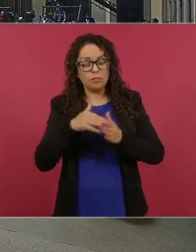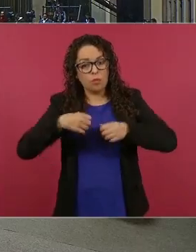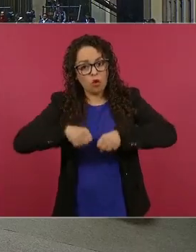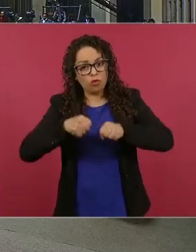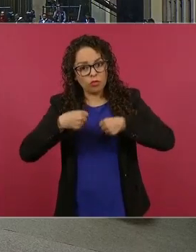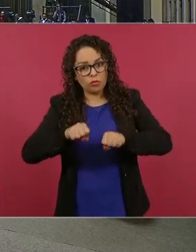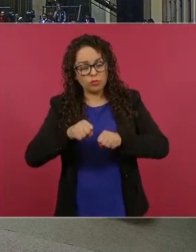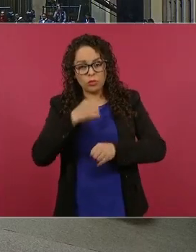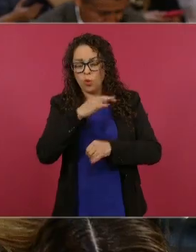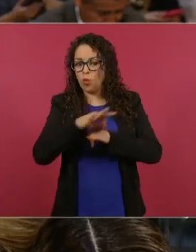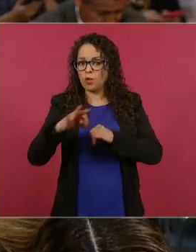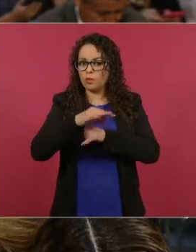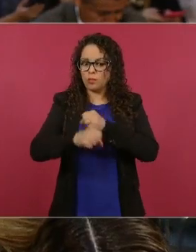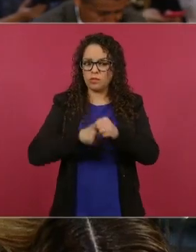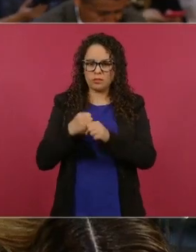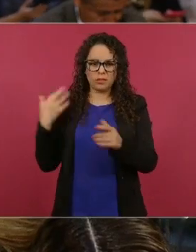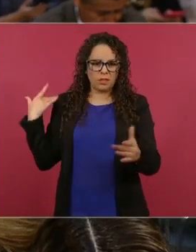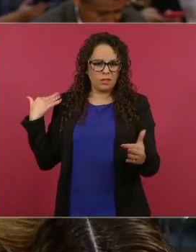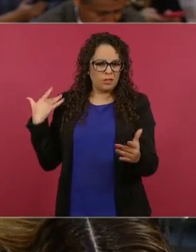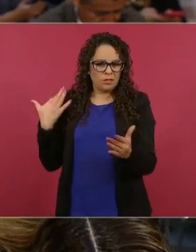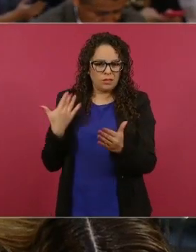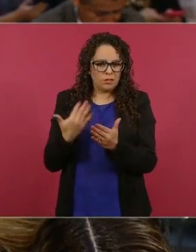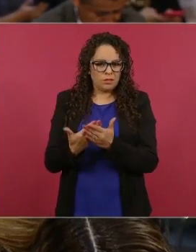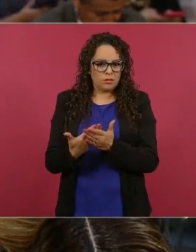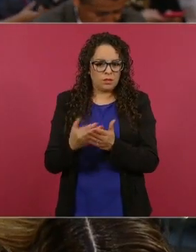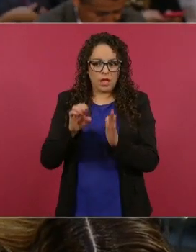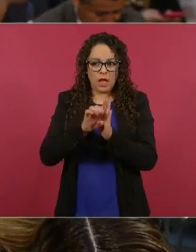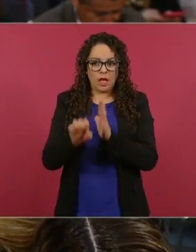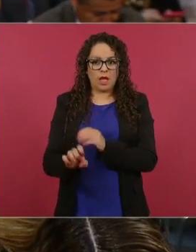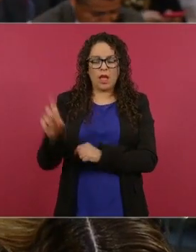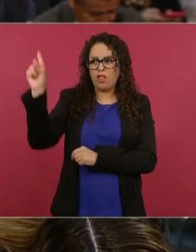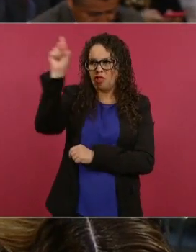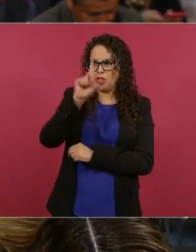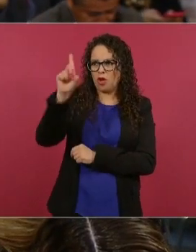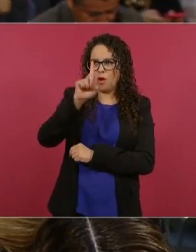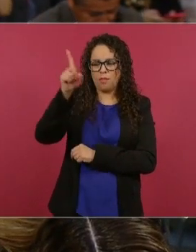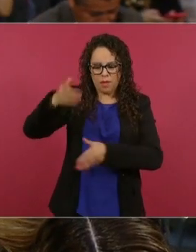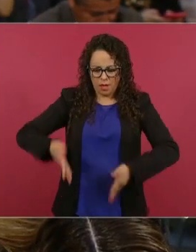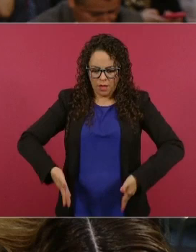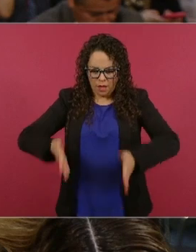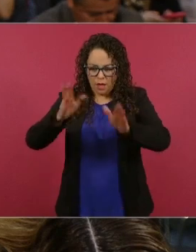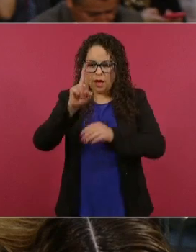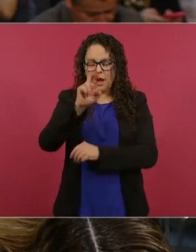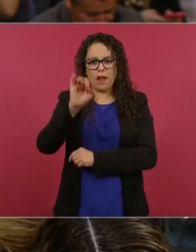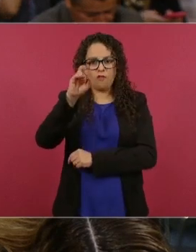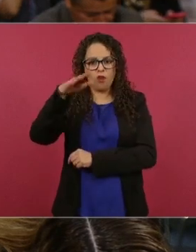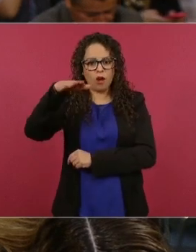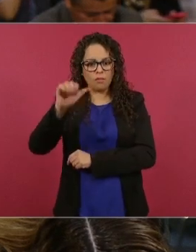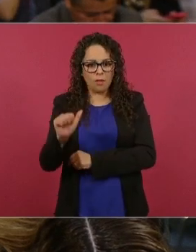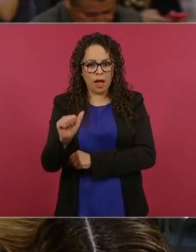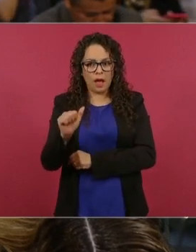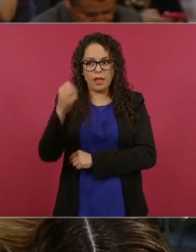décadas un domingo en reforma señor presidente en cada alto se paran